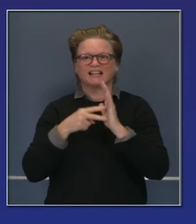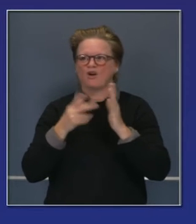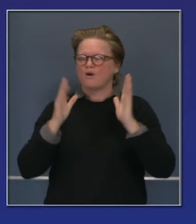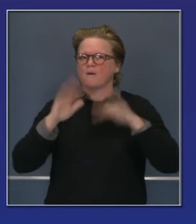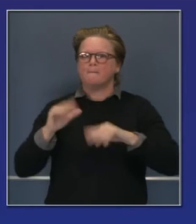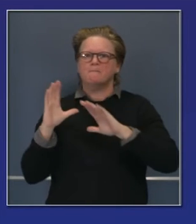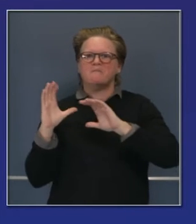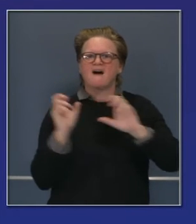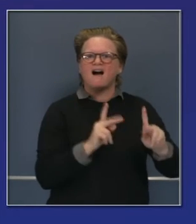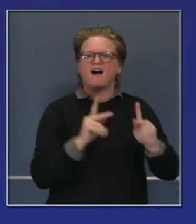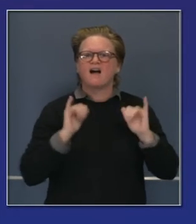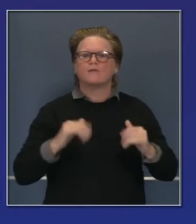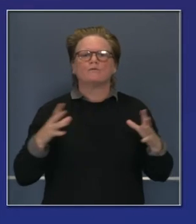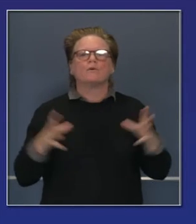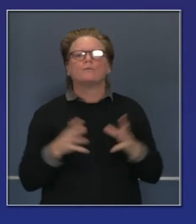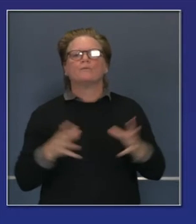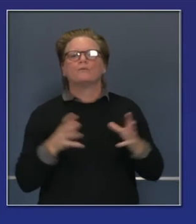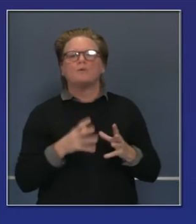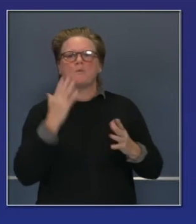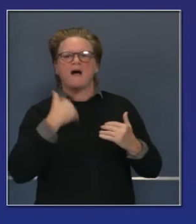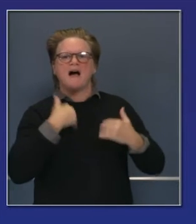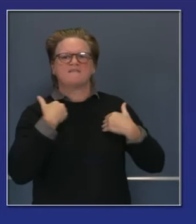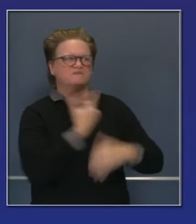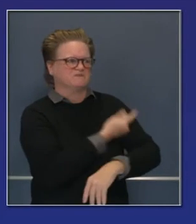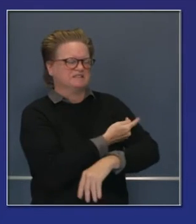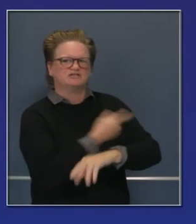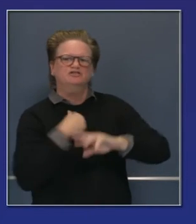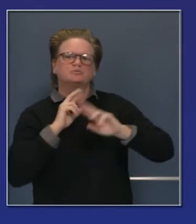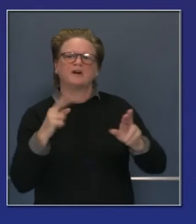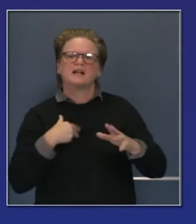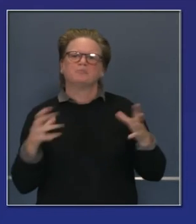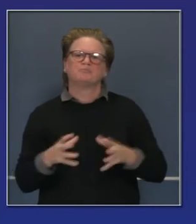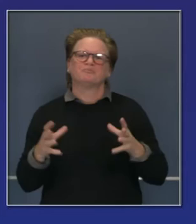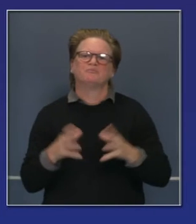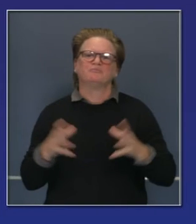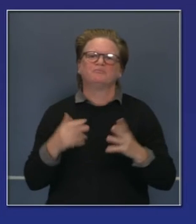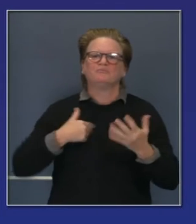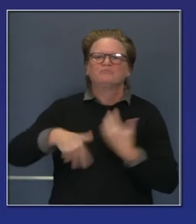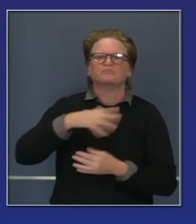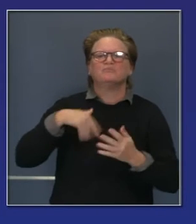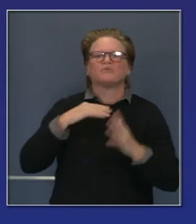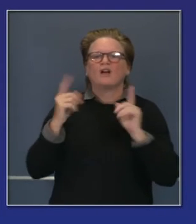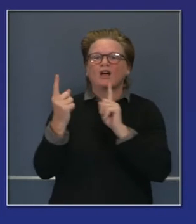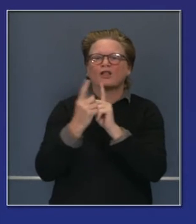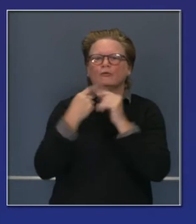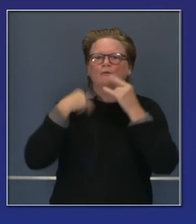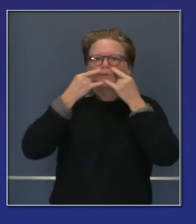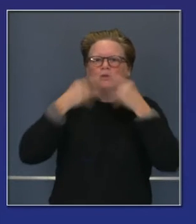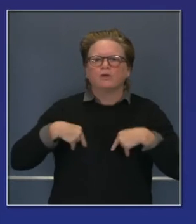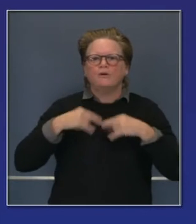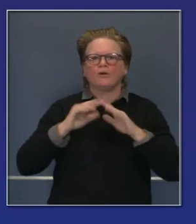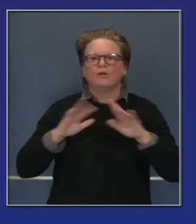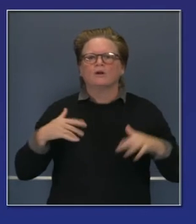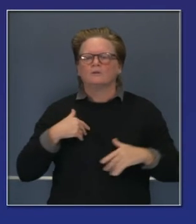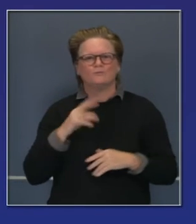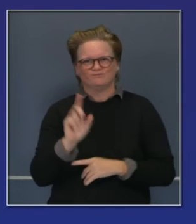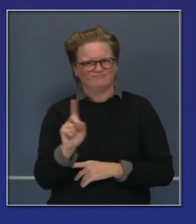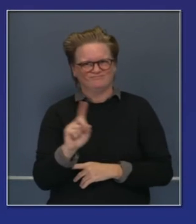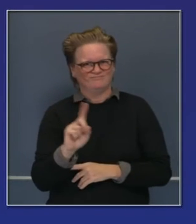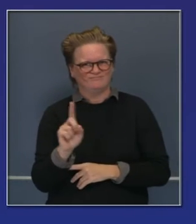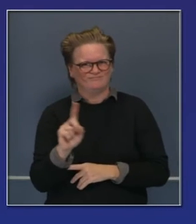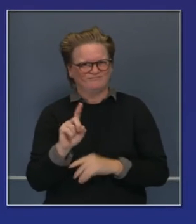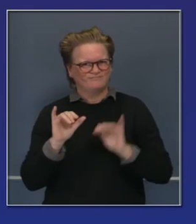comience a actuar como antes. Ese sería un error terrible. Nos incumbe completamente